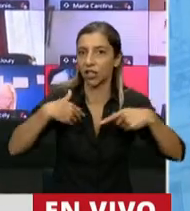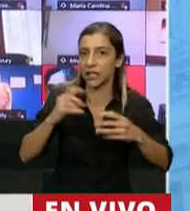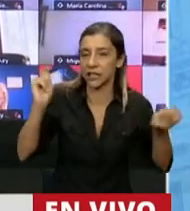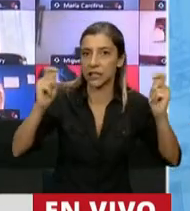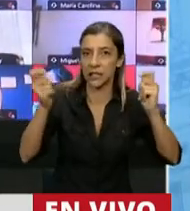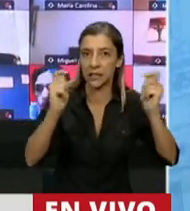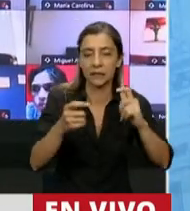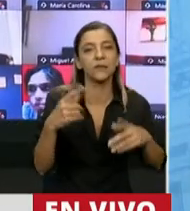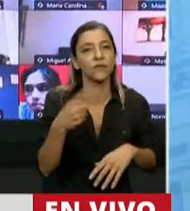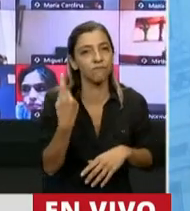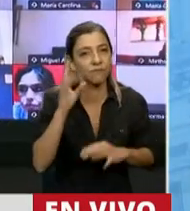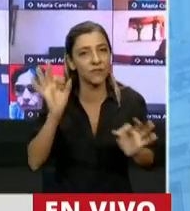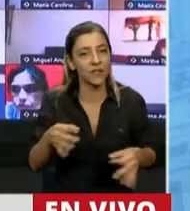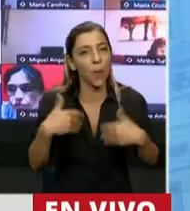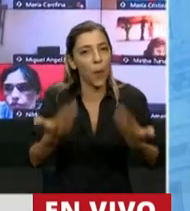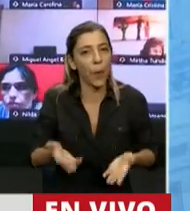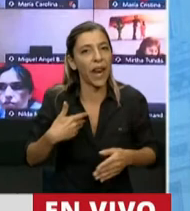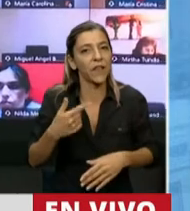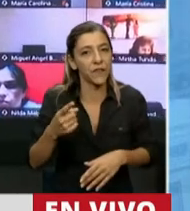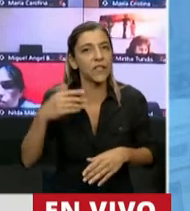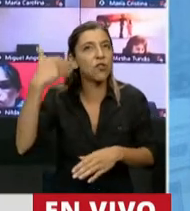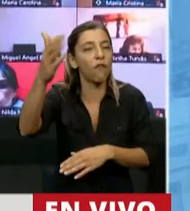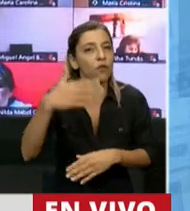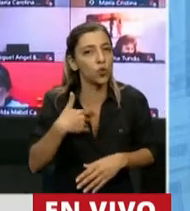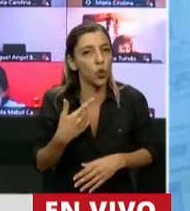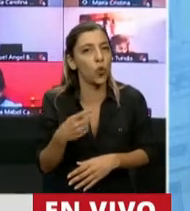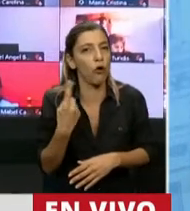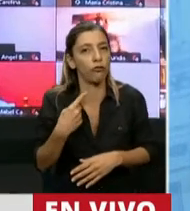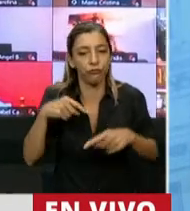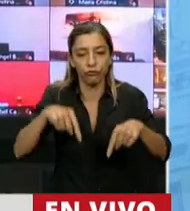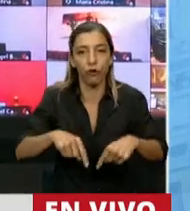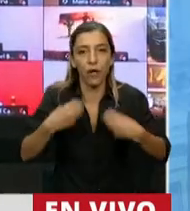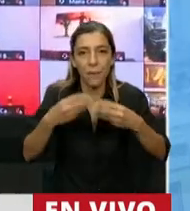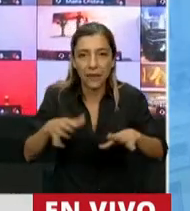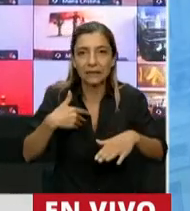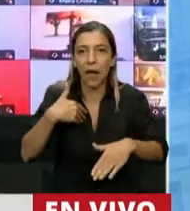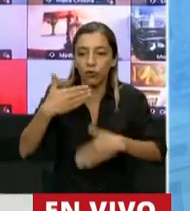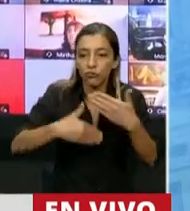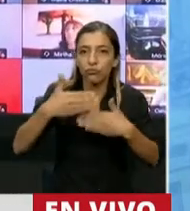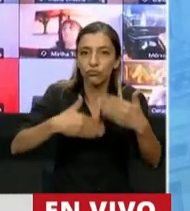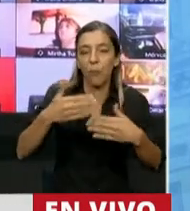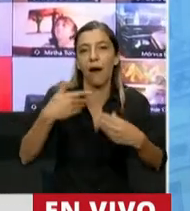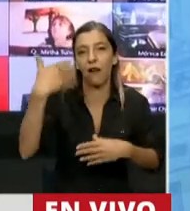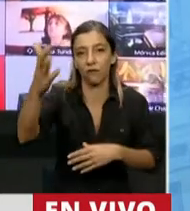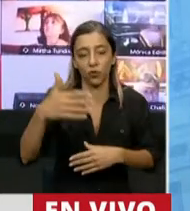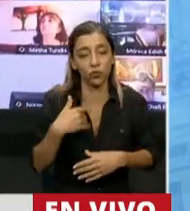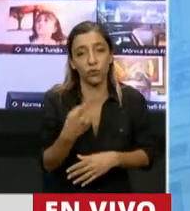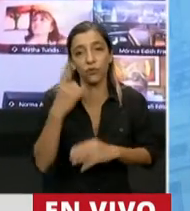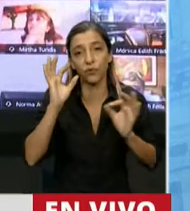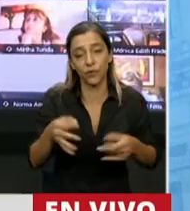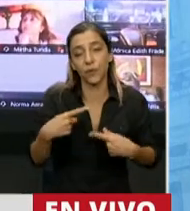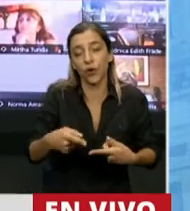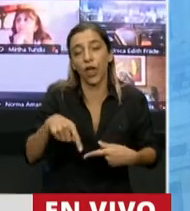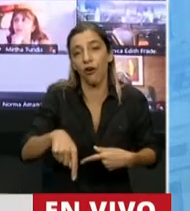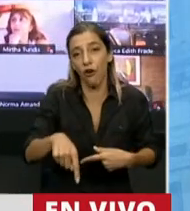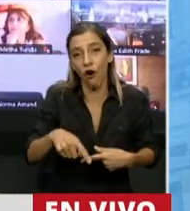para beneficios que vemos en el largo plazo y de forma colectiva. Entonces, nadie quiere asumir esas resignaciones y esos costos. Por eso